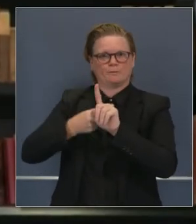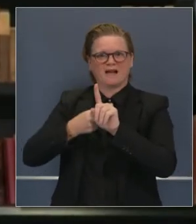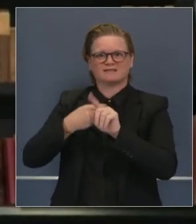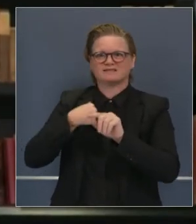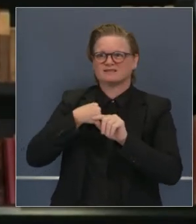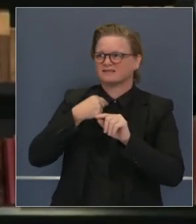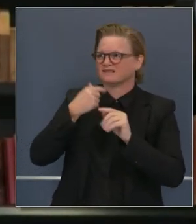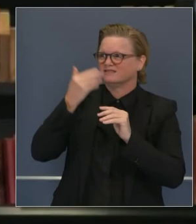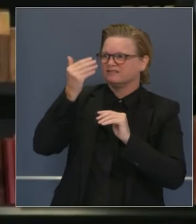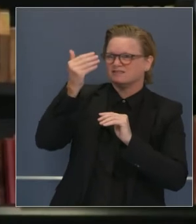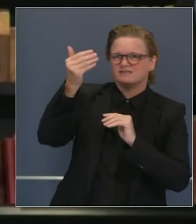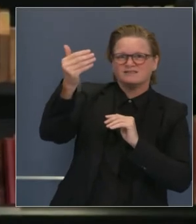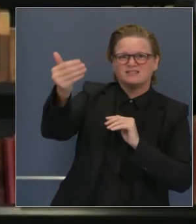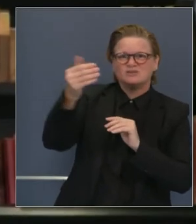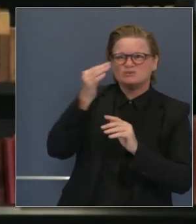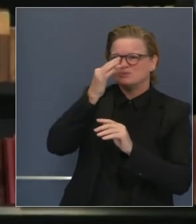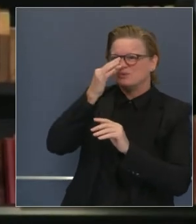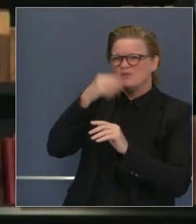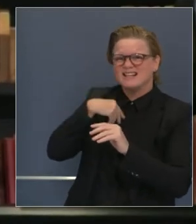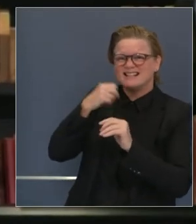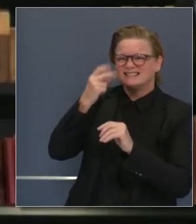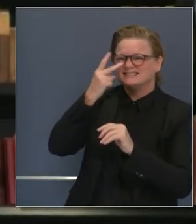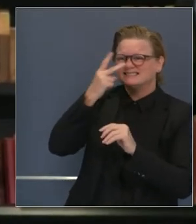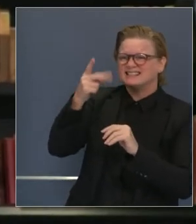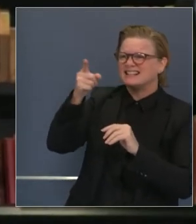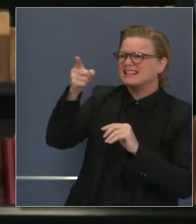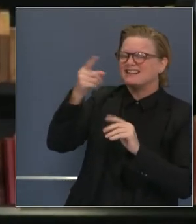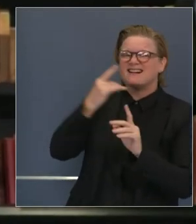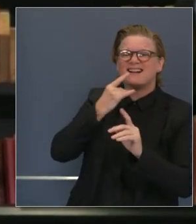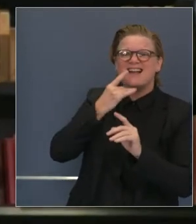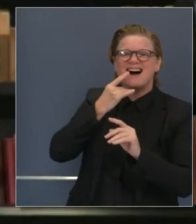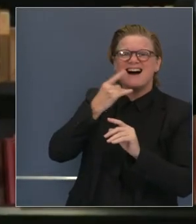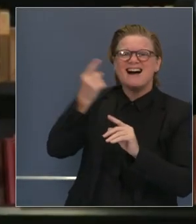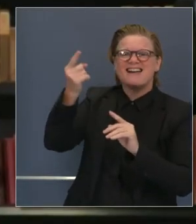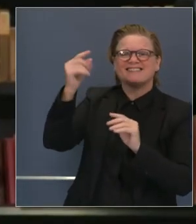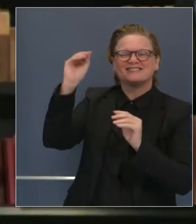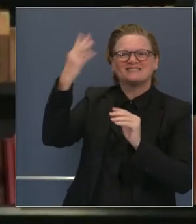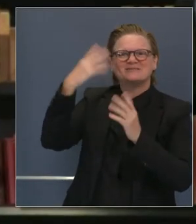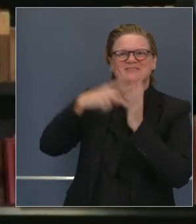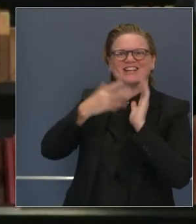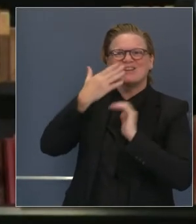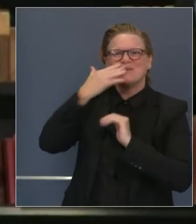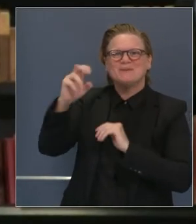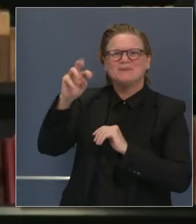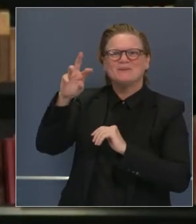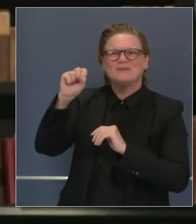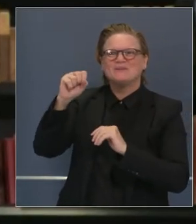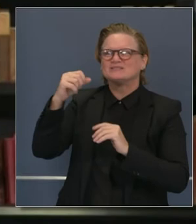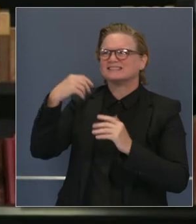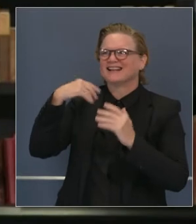viendo una luz al final del túnel. Y estamos en esa recta final hacia la vacuna.